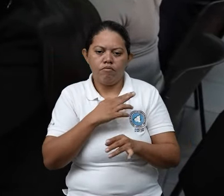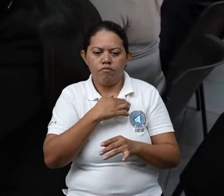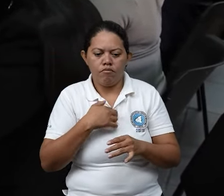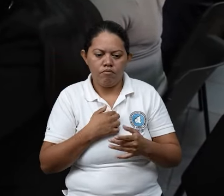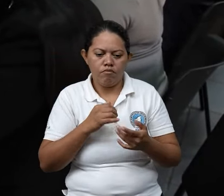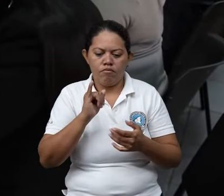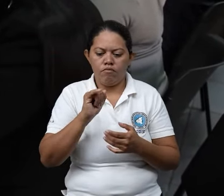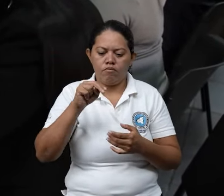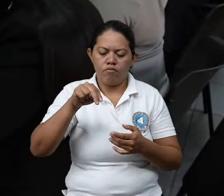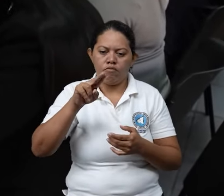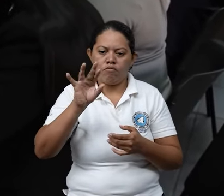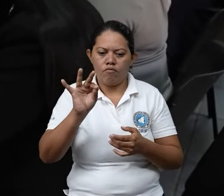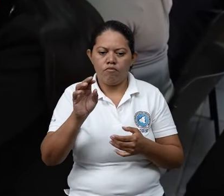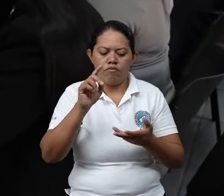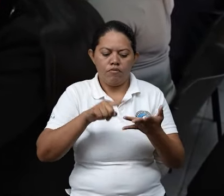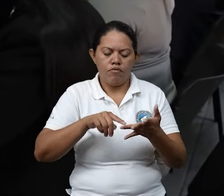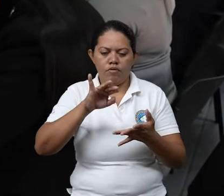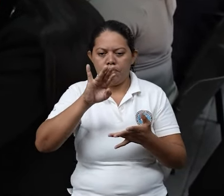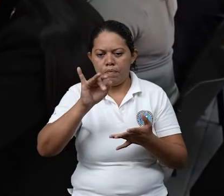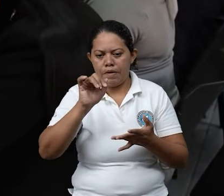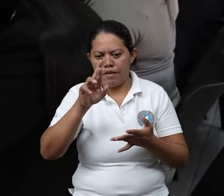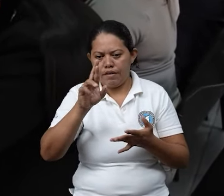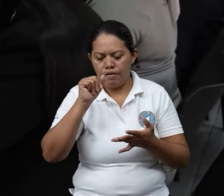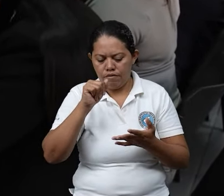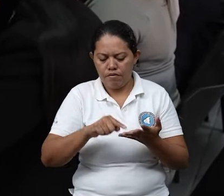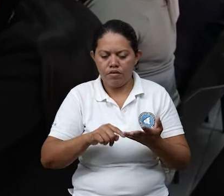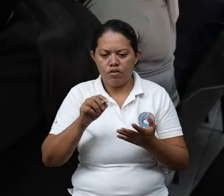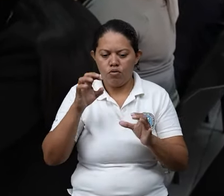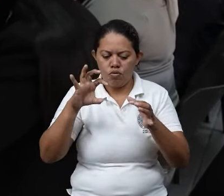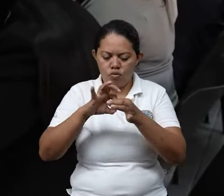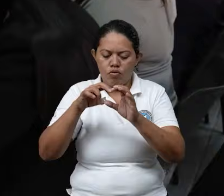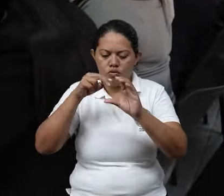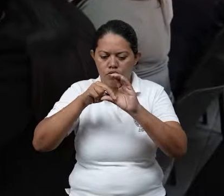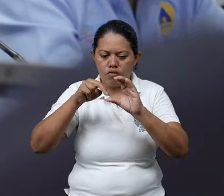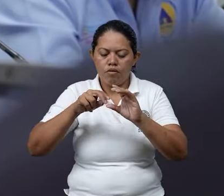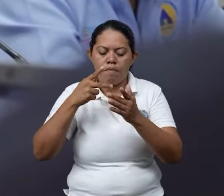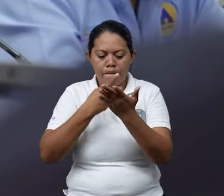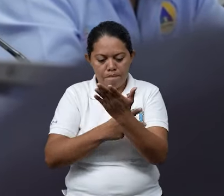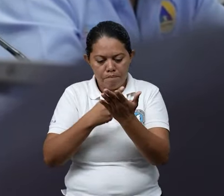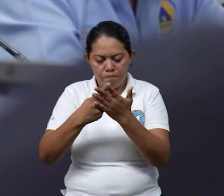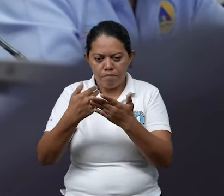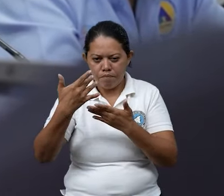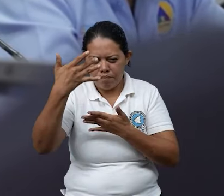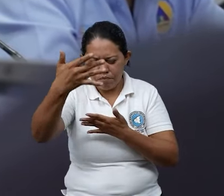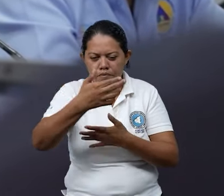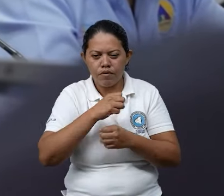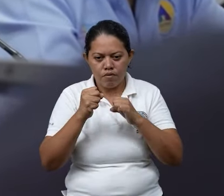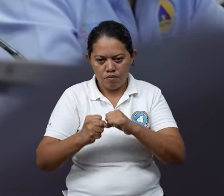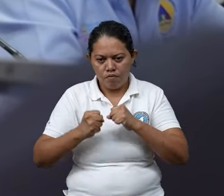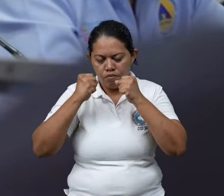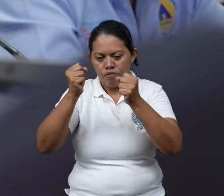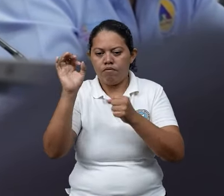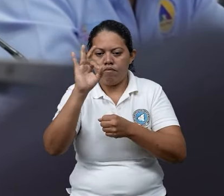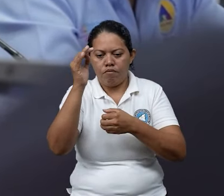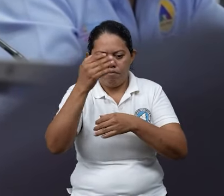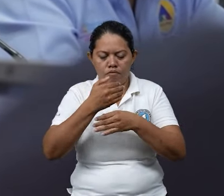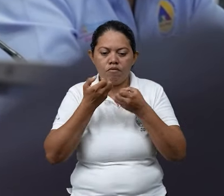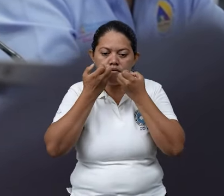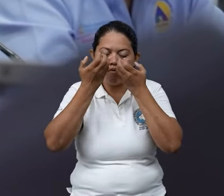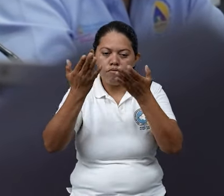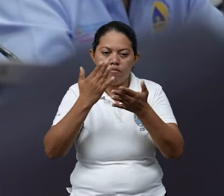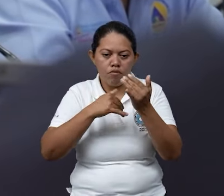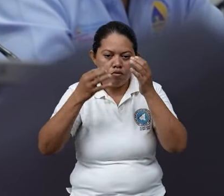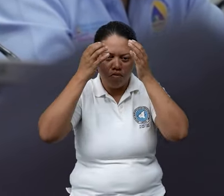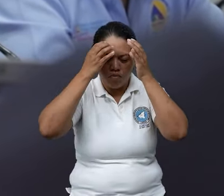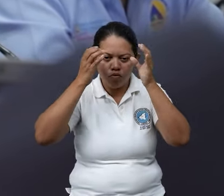inifon minrex y la codirección de SINAPRED con este proyecto se espera reforzar las acciones de promoción